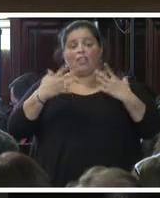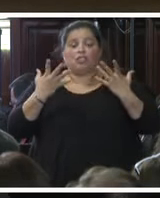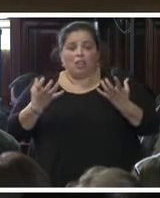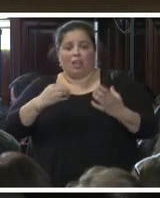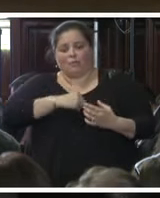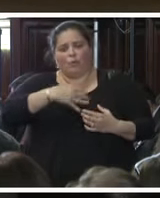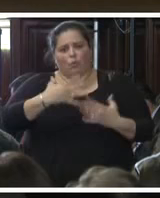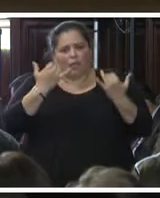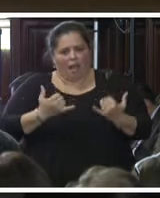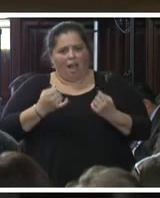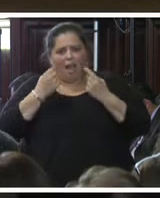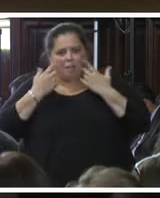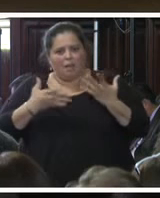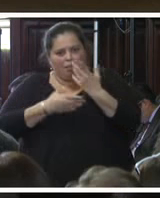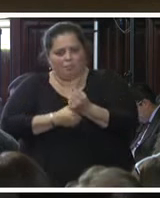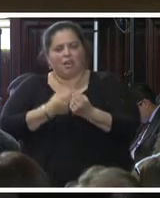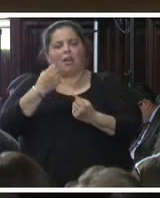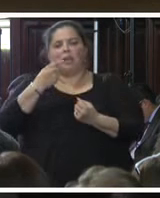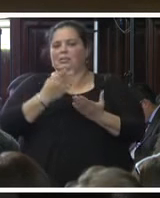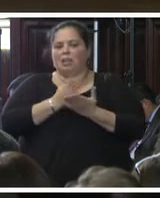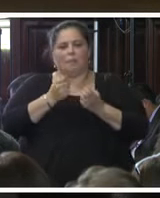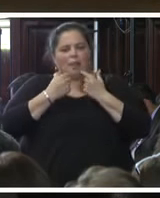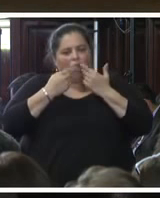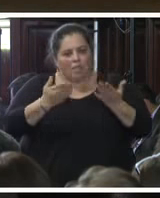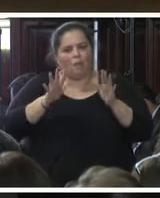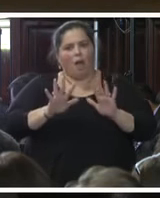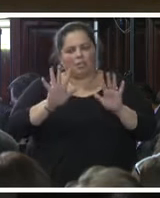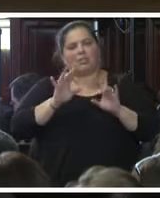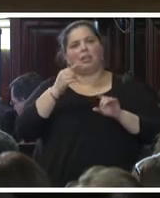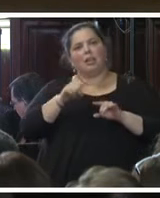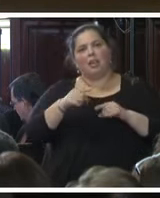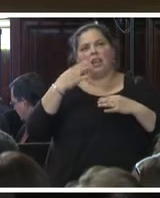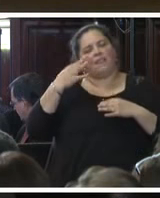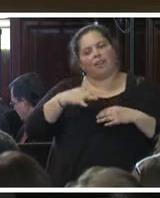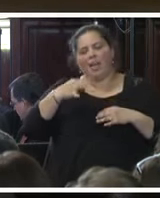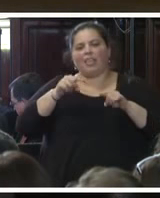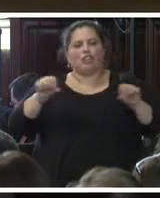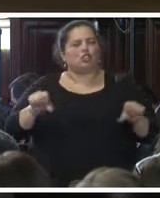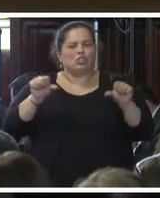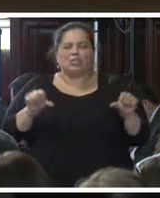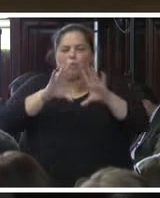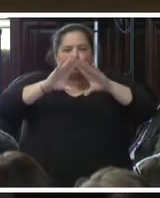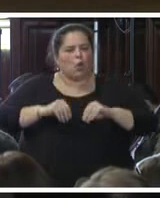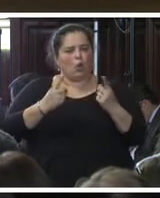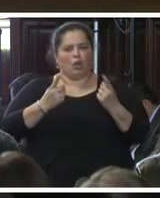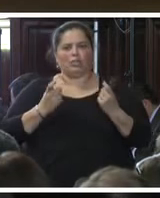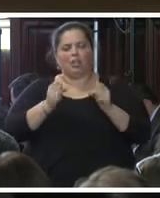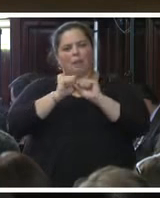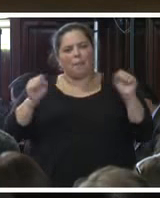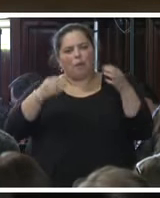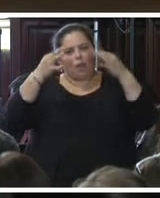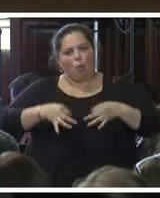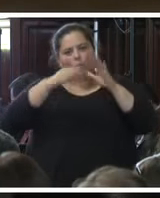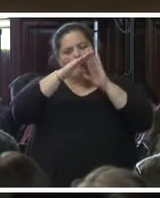manifiesto y la mejor evidencia de ello es que se ha hecho todo lo necesario para dar cumplimiento al cronograma